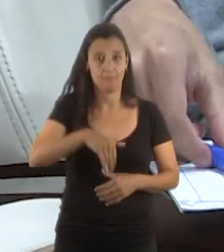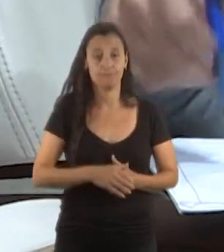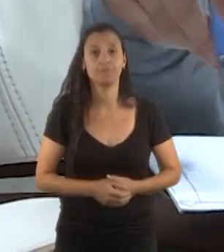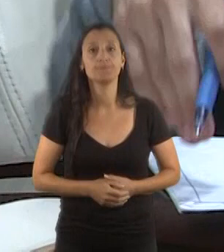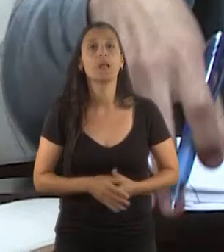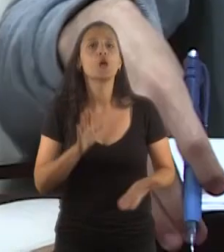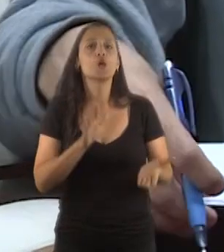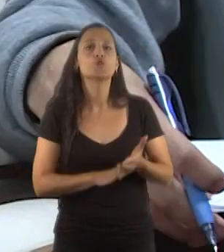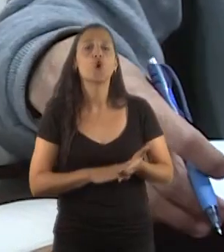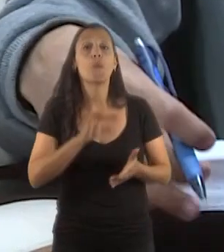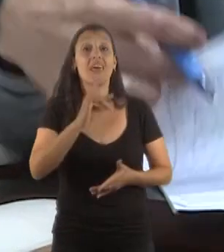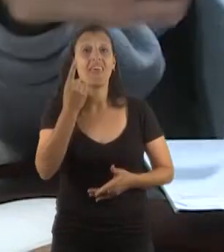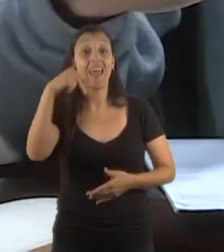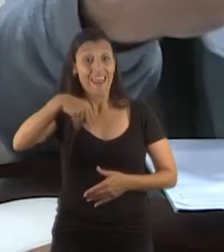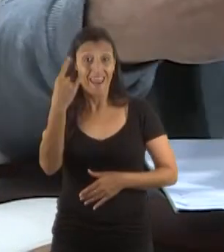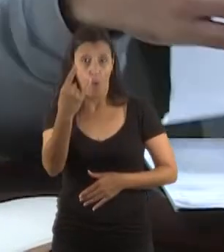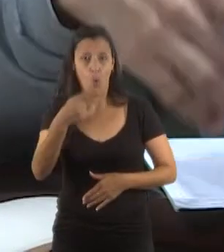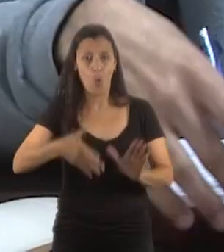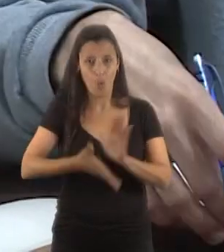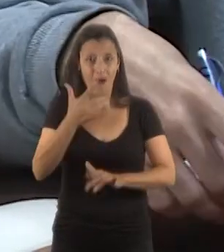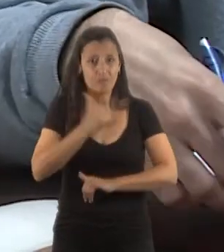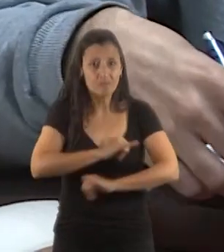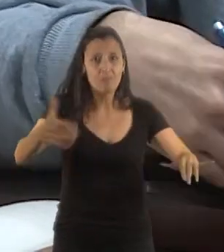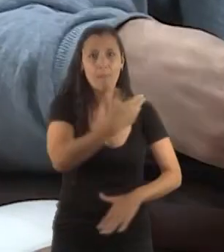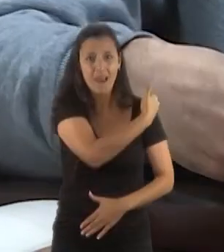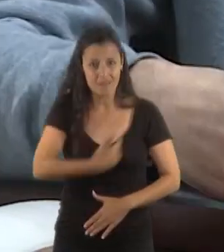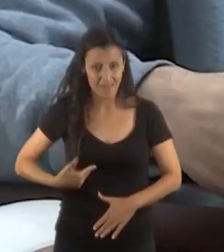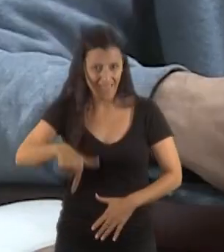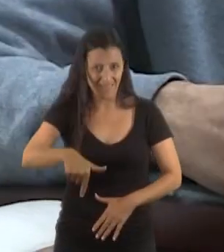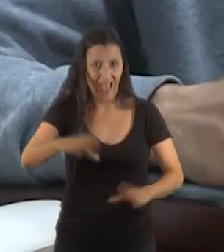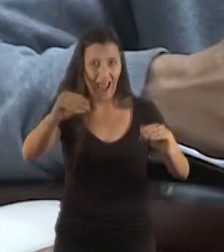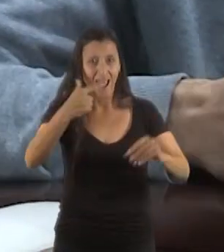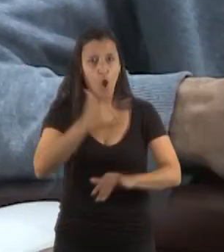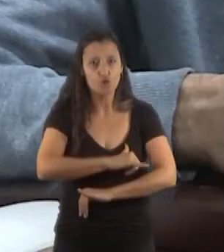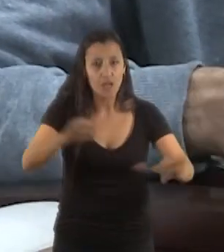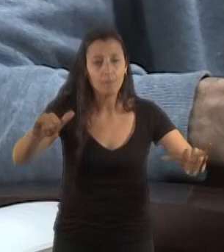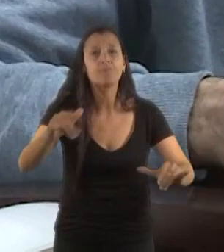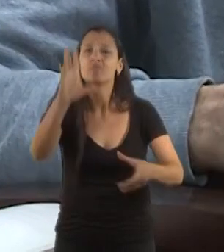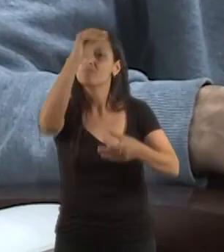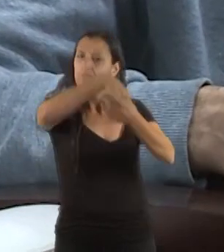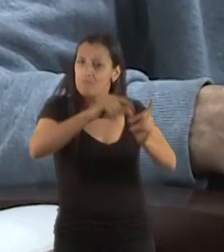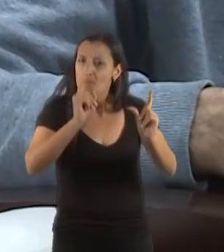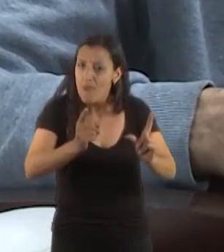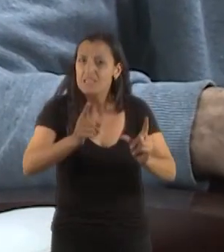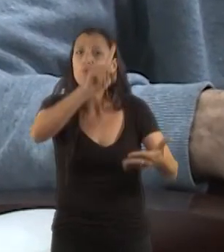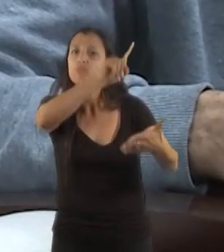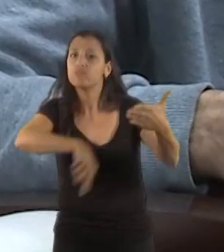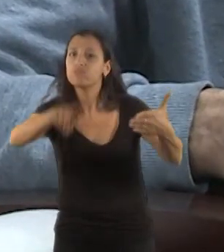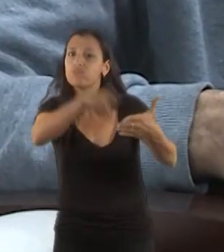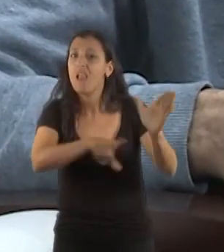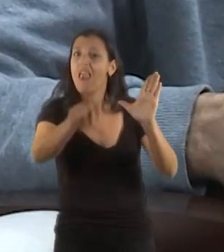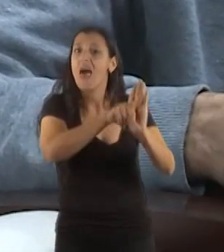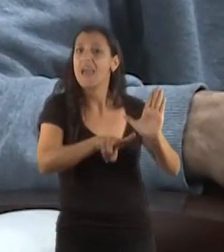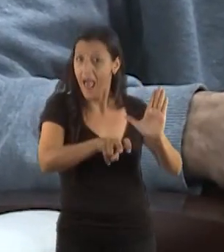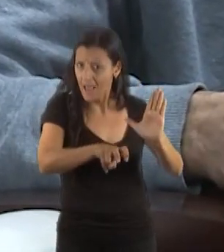Respecto al DENU que va a anunciar el presidente de mi ley, si está incluida ahí la derogación de la ley de